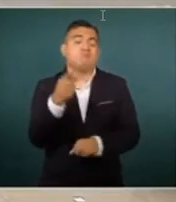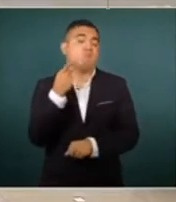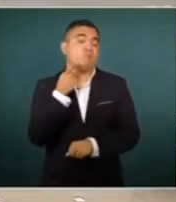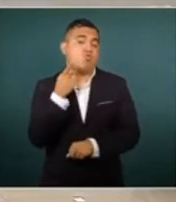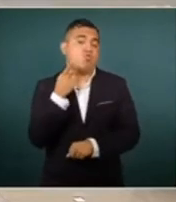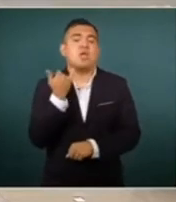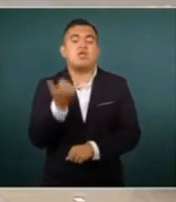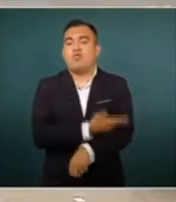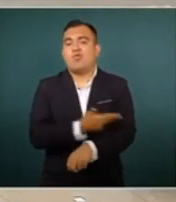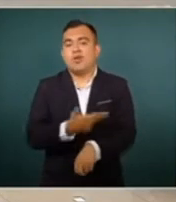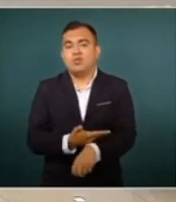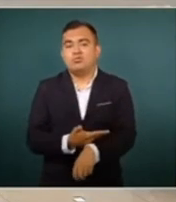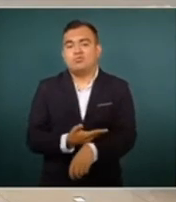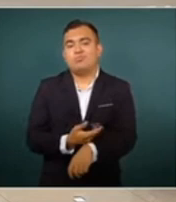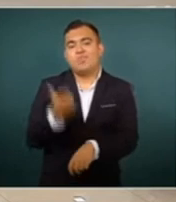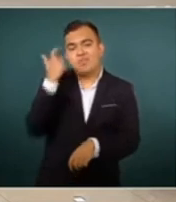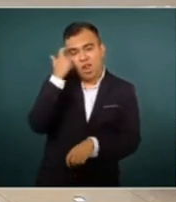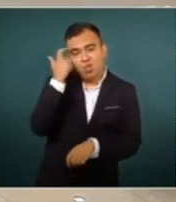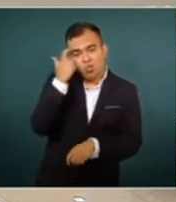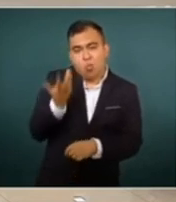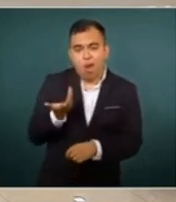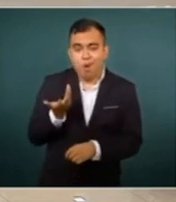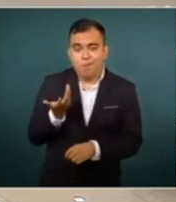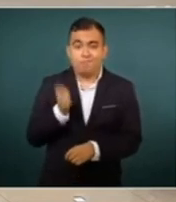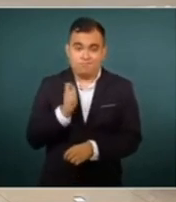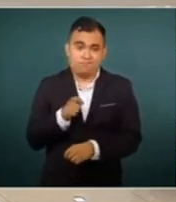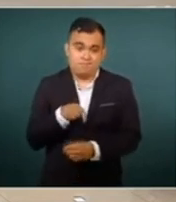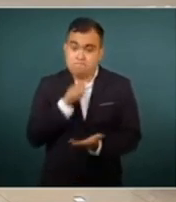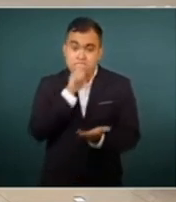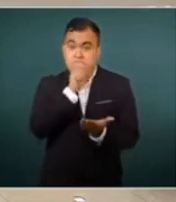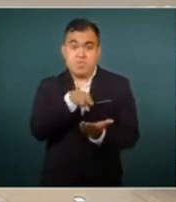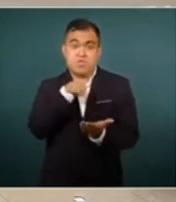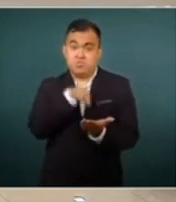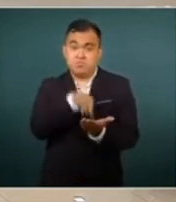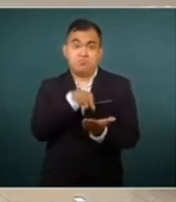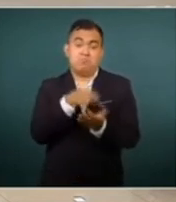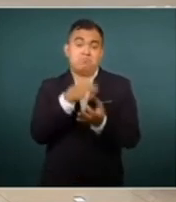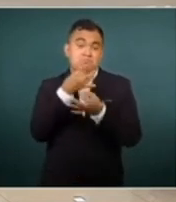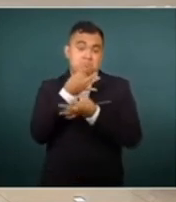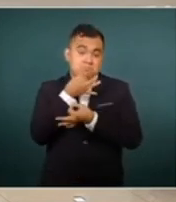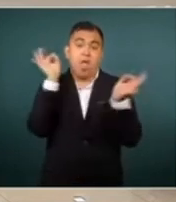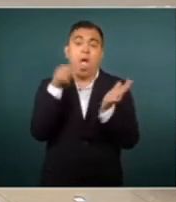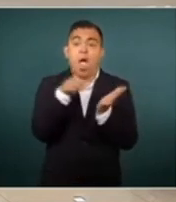manifestada en el mismo contenido de su proclama. Ahora,